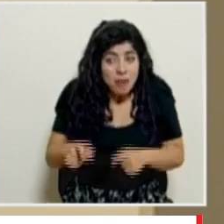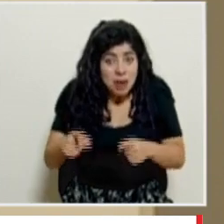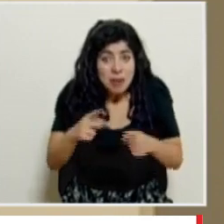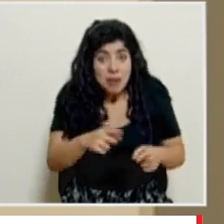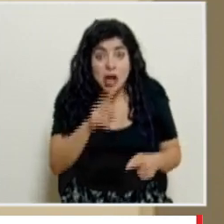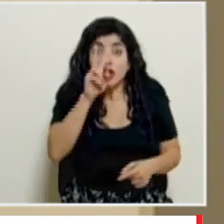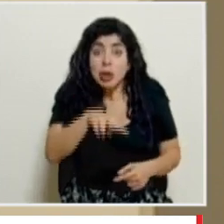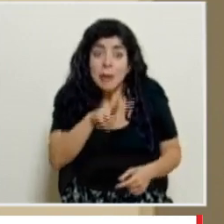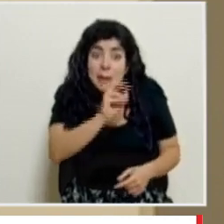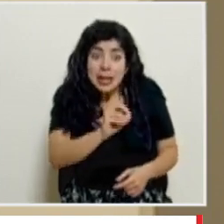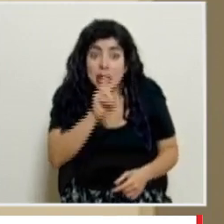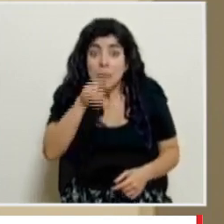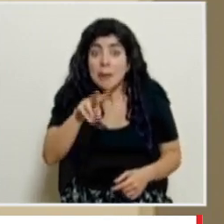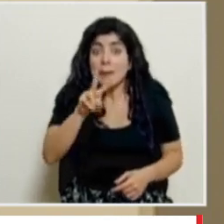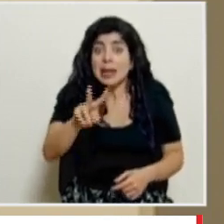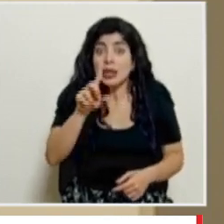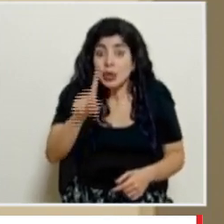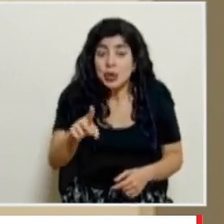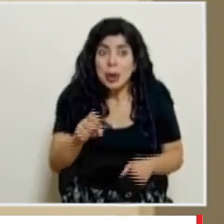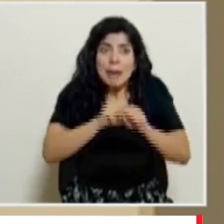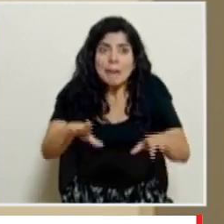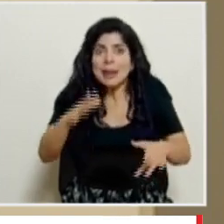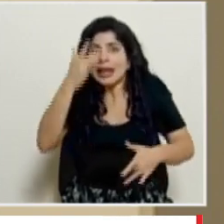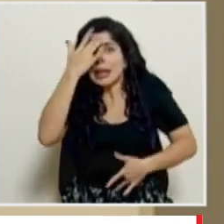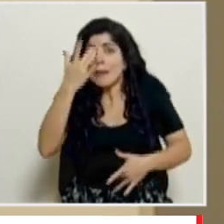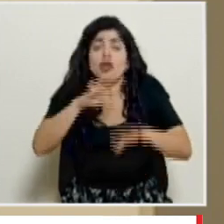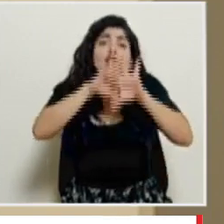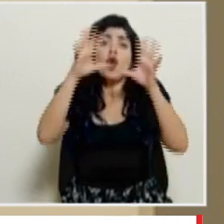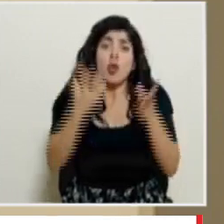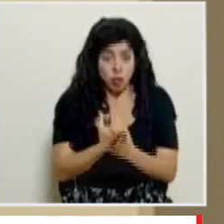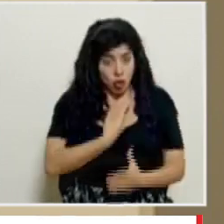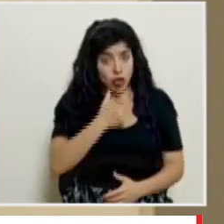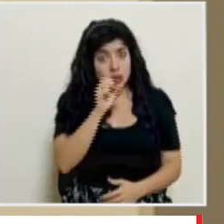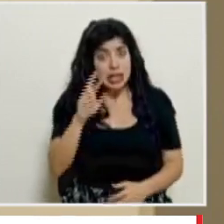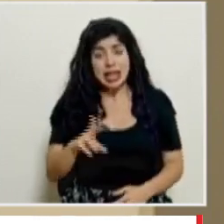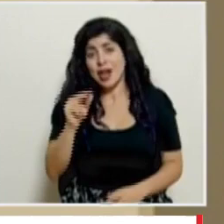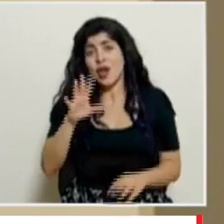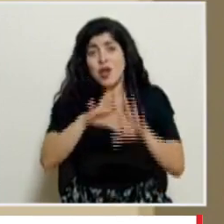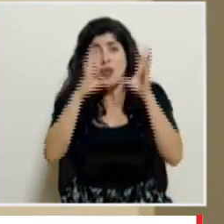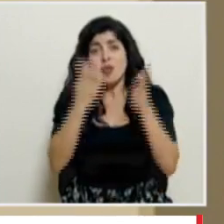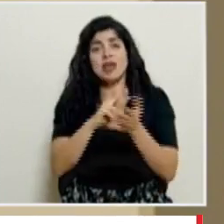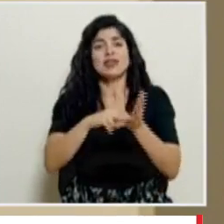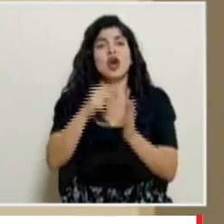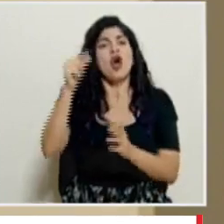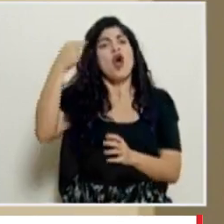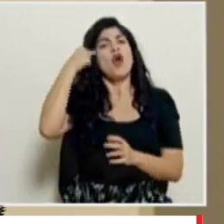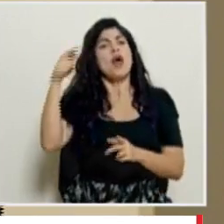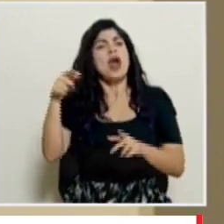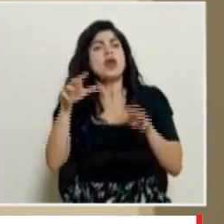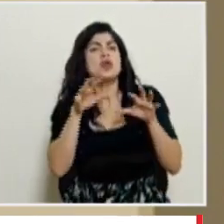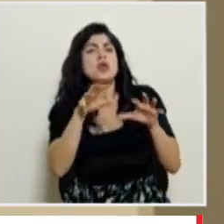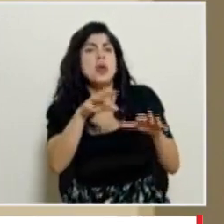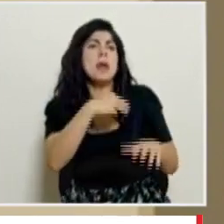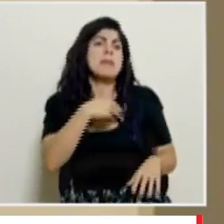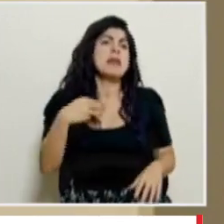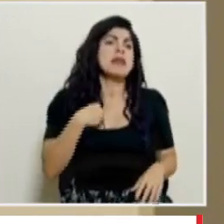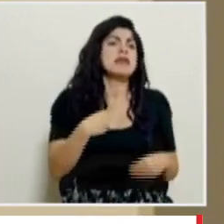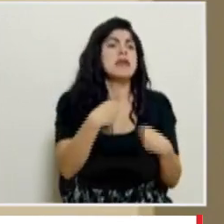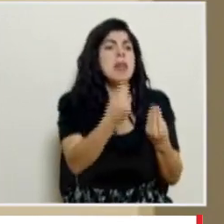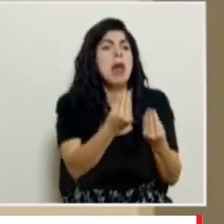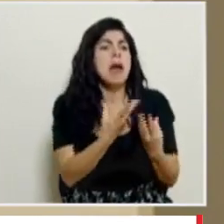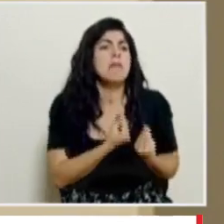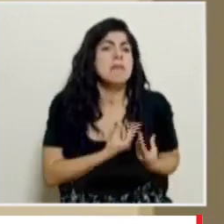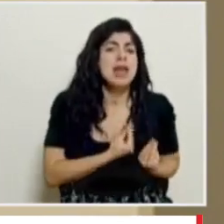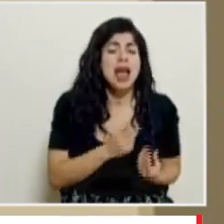en el 2020 2021 estamos viviendo una pandemia el mundo entero no es Costa Rica no es el el gobierno del terror o que el ministro que mete